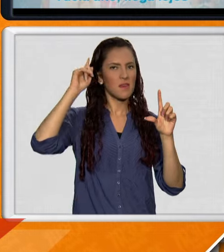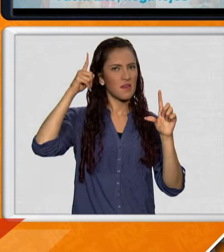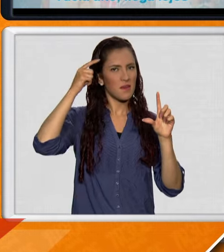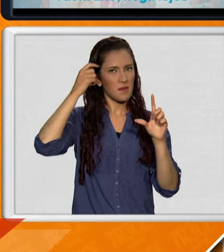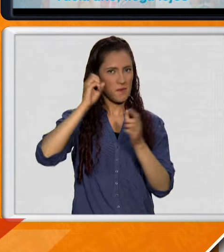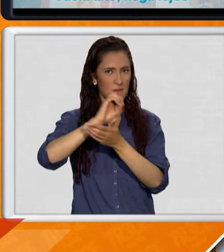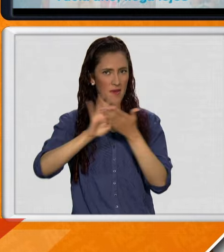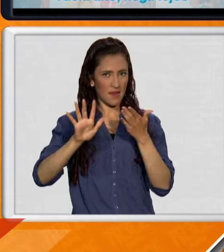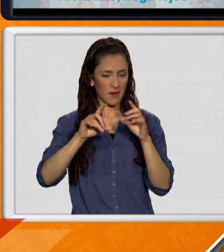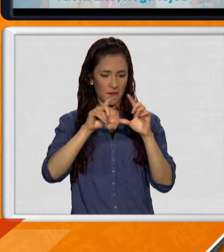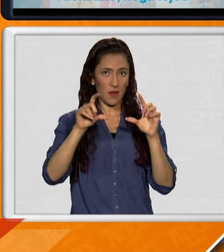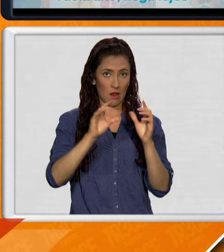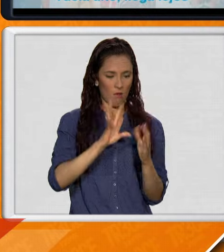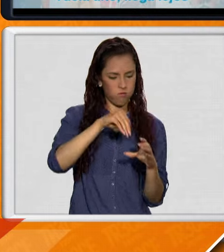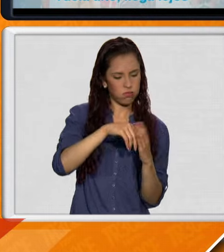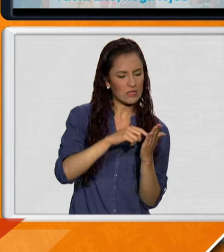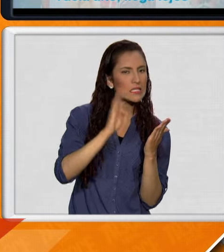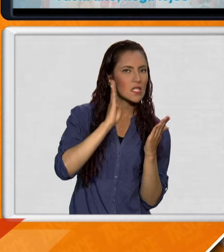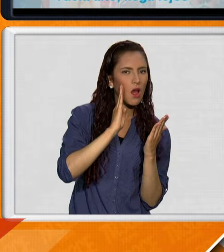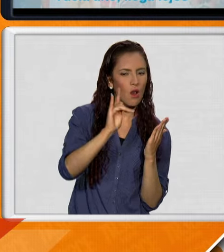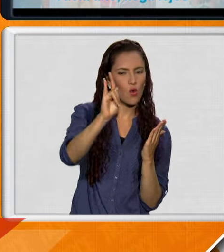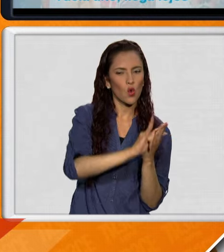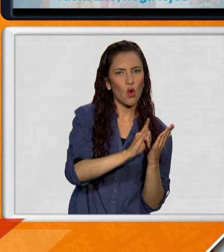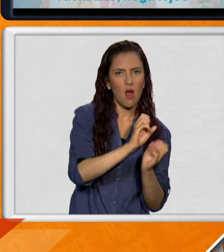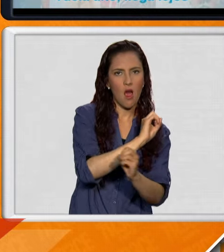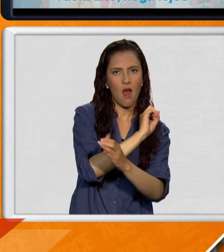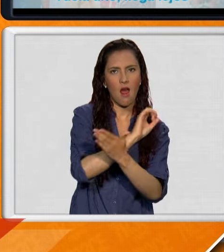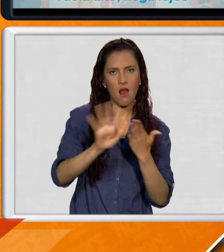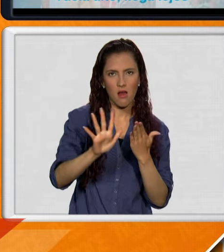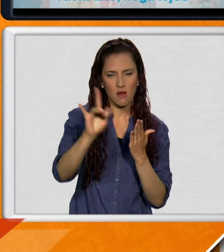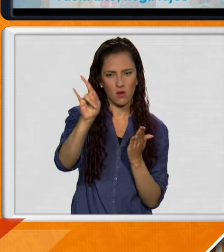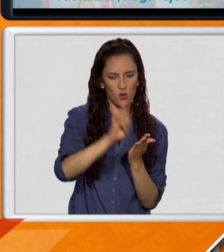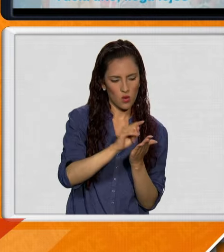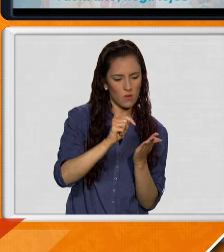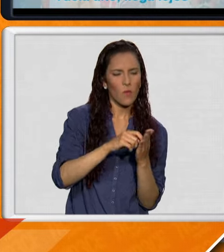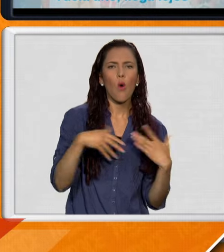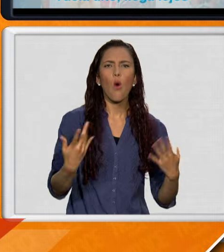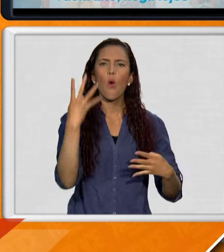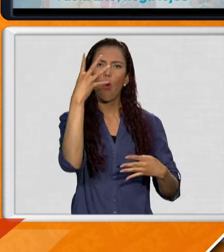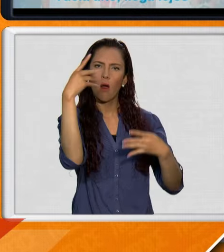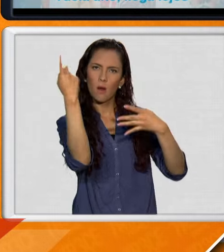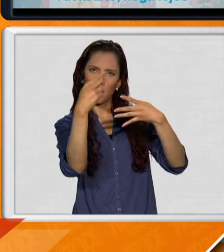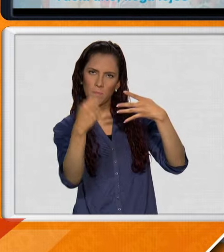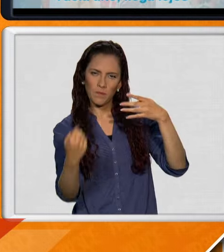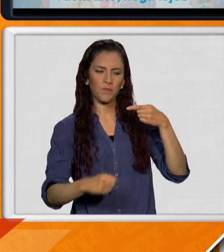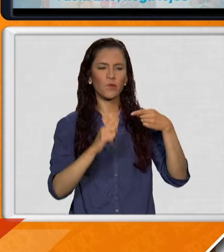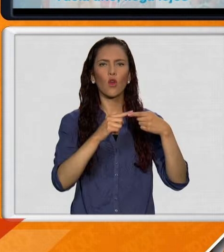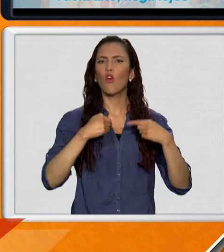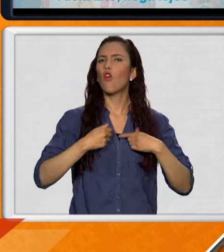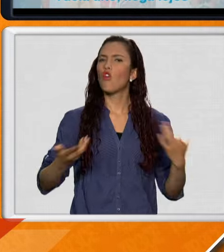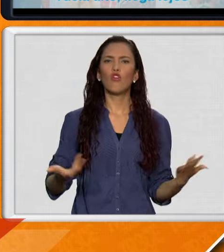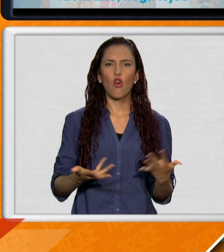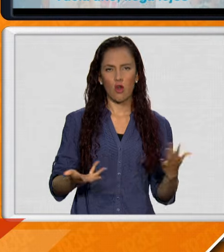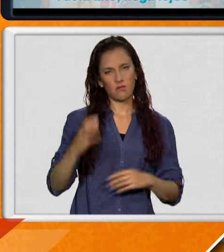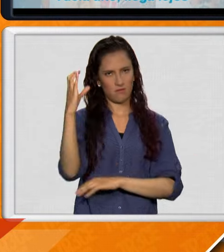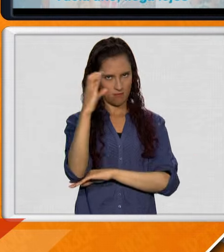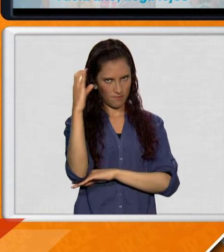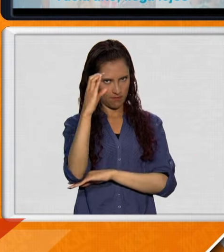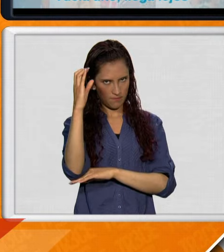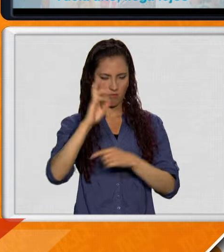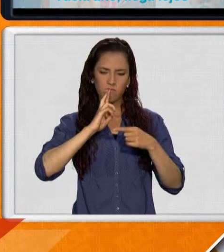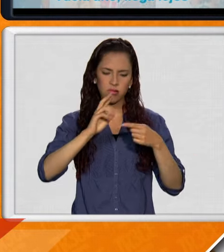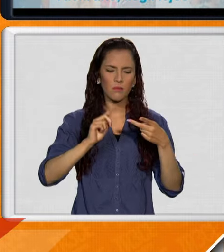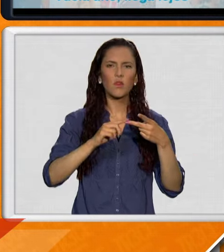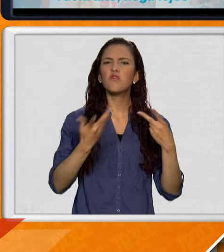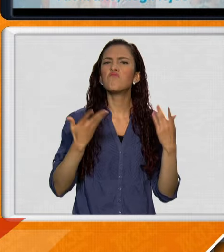La persona descarga la aplicación de manera gratuita y luego le pedirá cuatro parámetros. El primero es de dónde es, que en este caso es Colombia. El